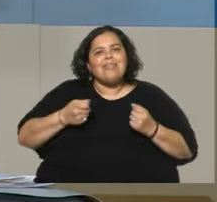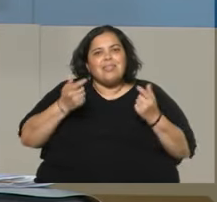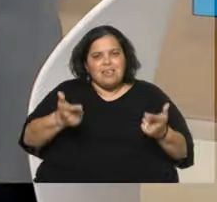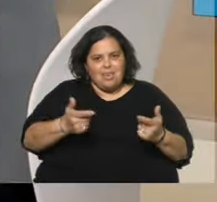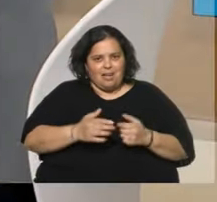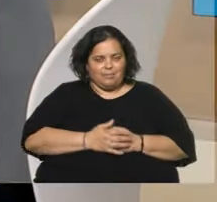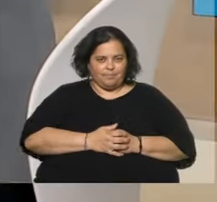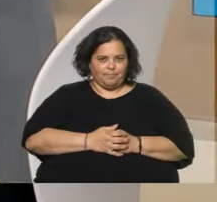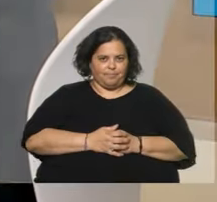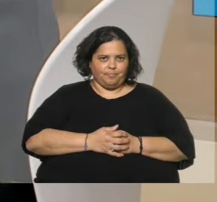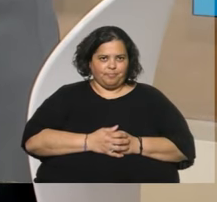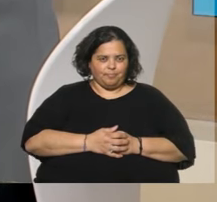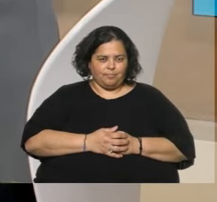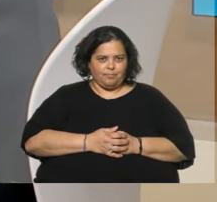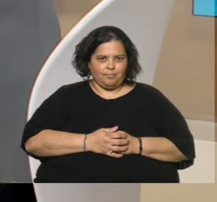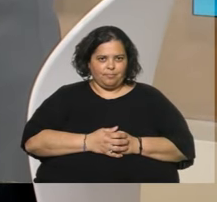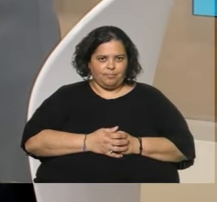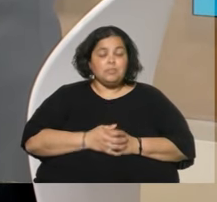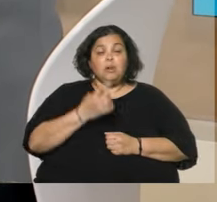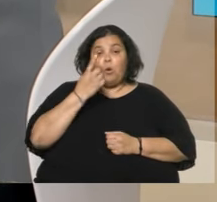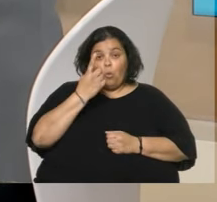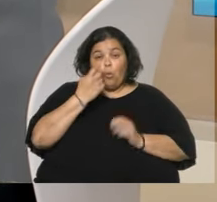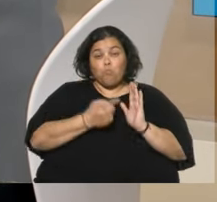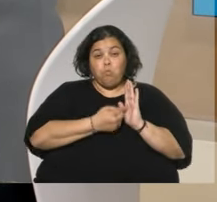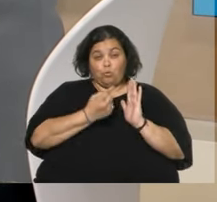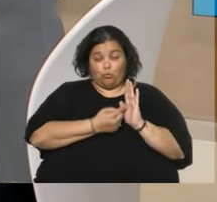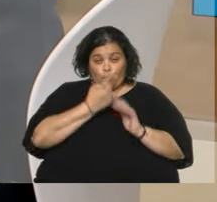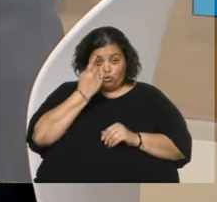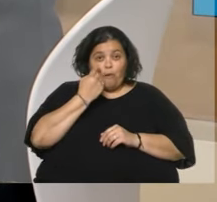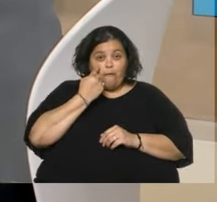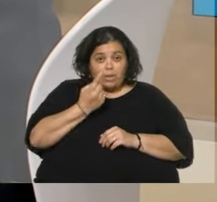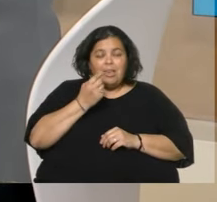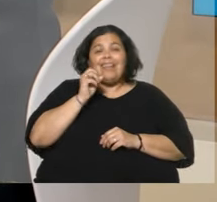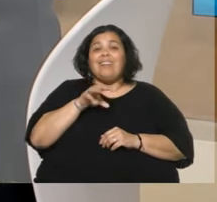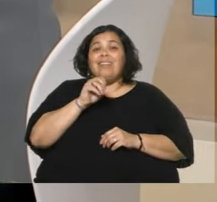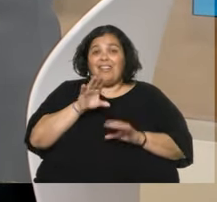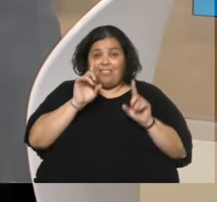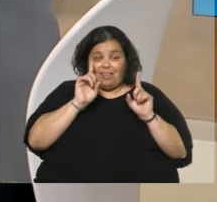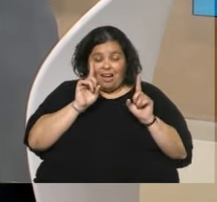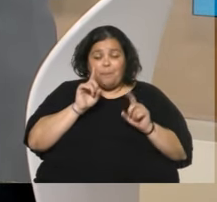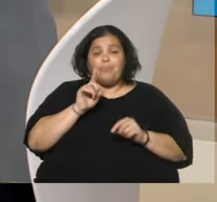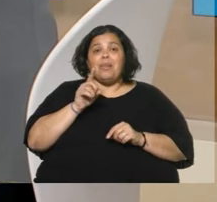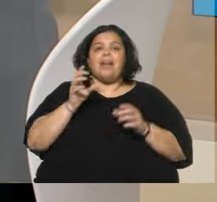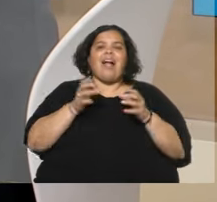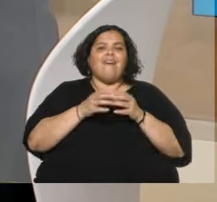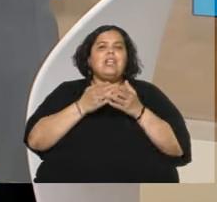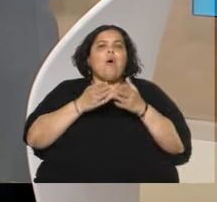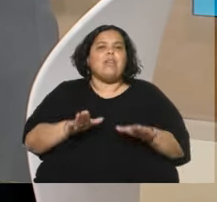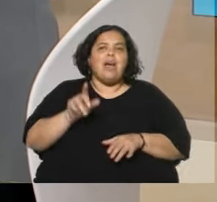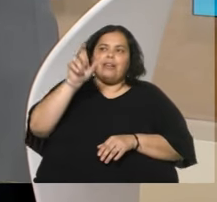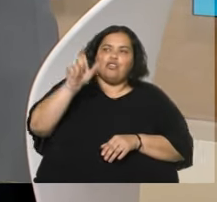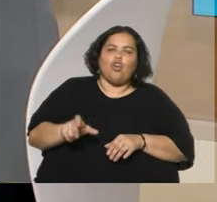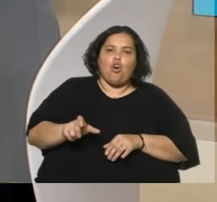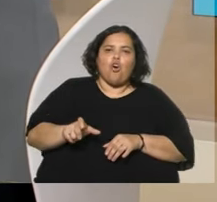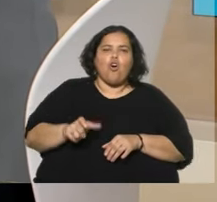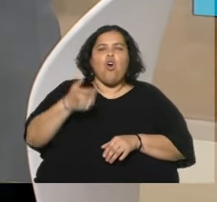familia. Uno, ya que lo menciona la familia, uno de los puntos donde observé que hubo críticas, las críticas vinieron de Cabildo Abierto en particular, el diputado